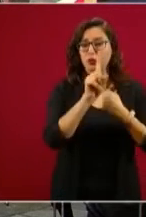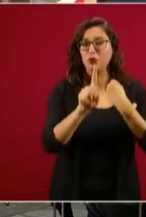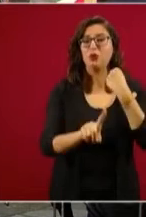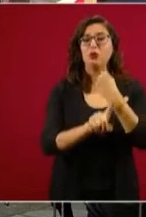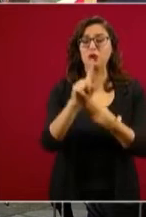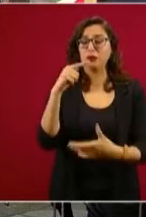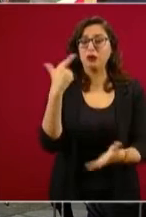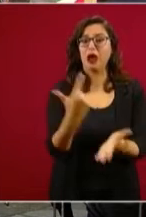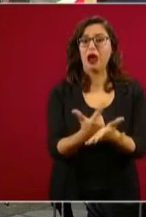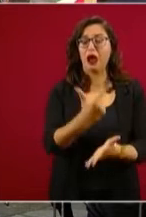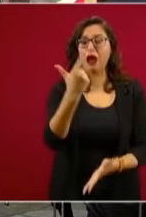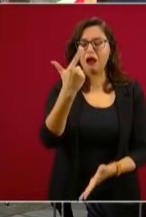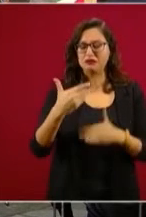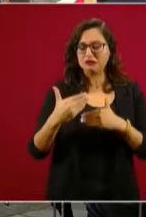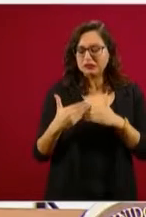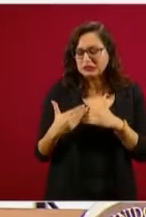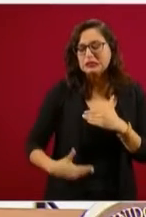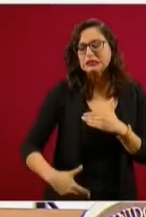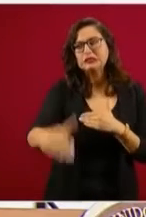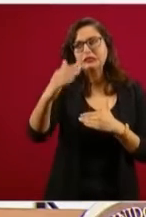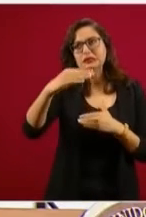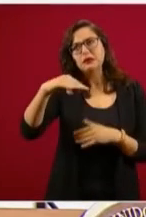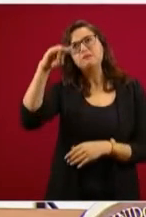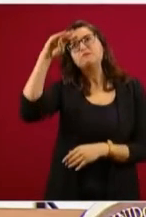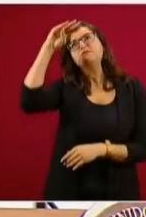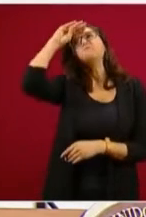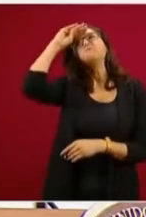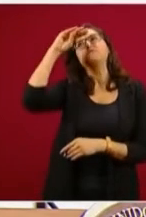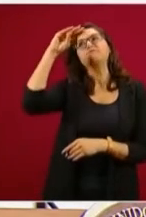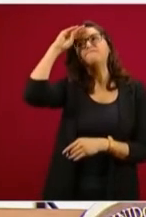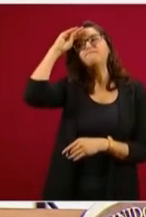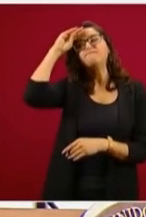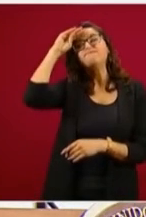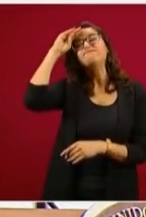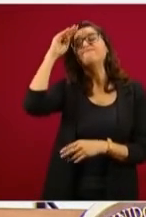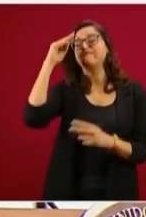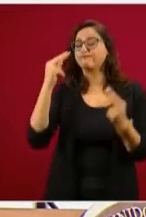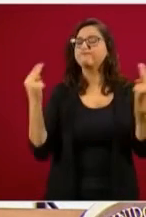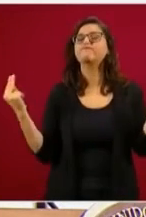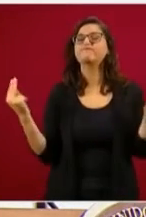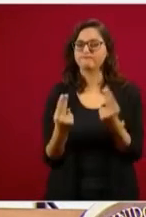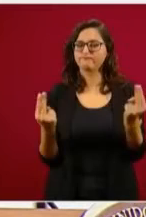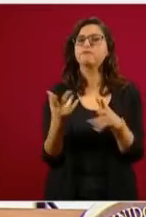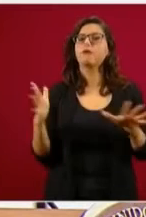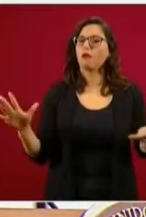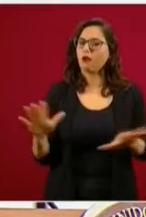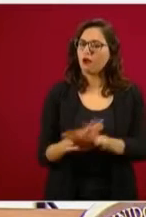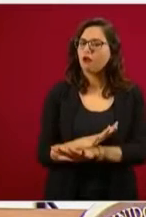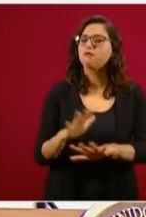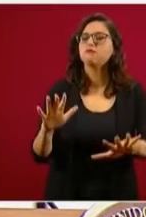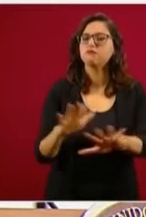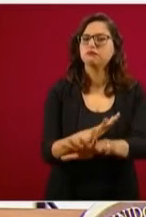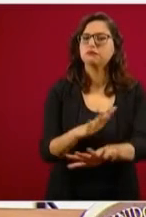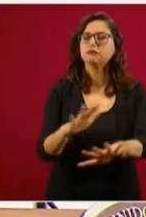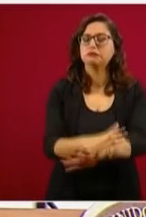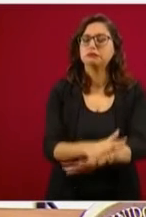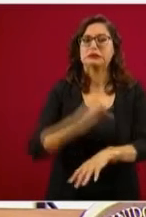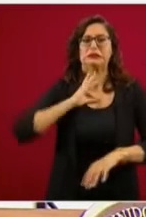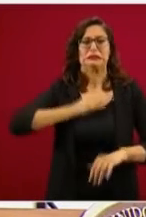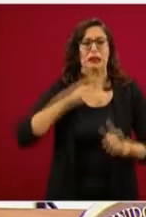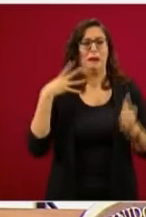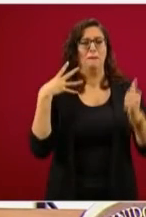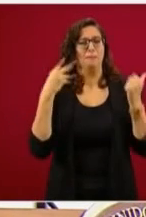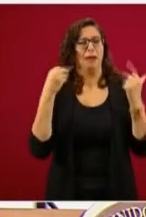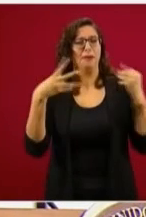Para mi gusto, pues no, eso no es muy real. No habría que analizarlo a detalle